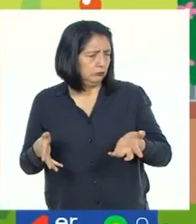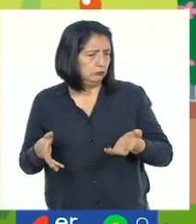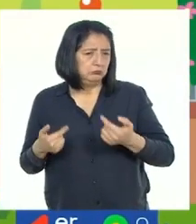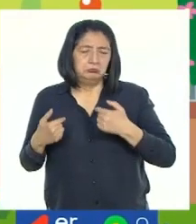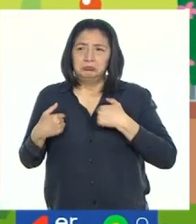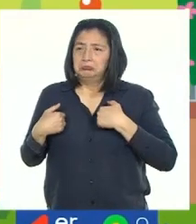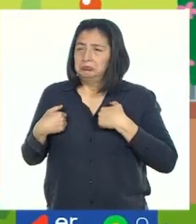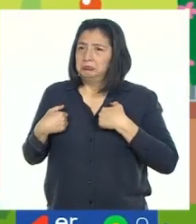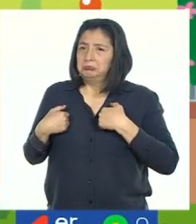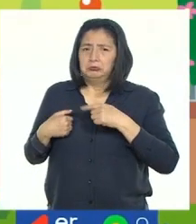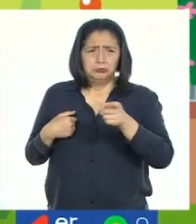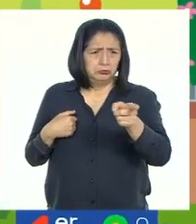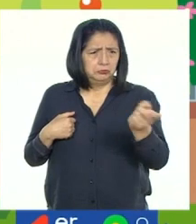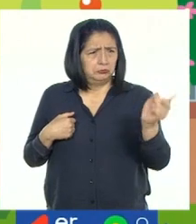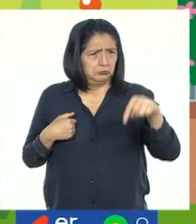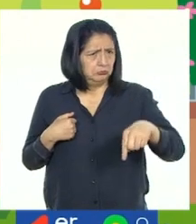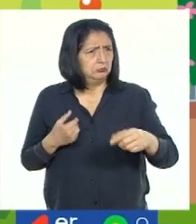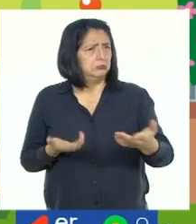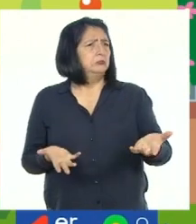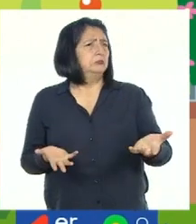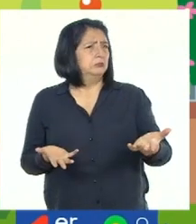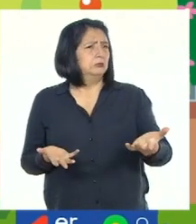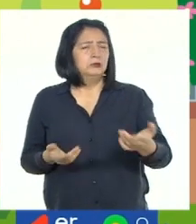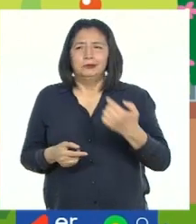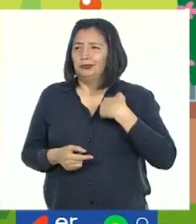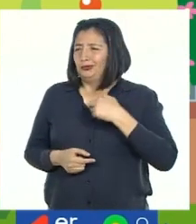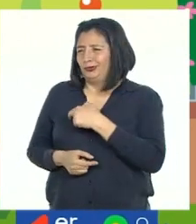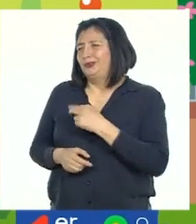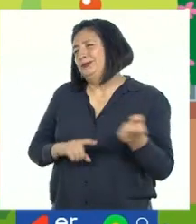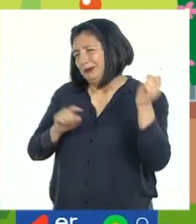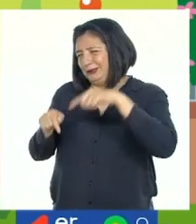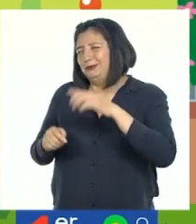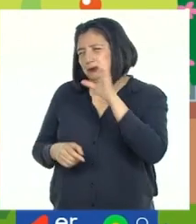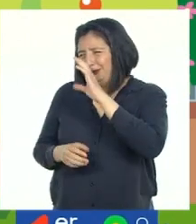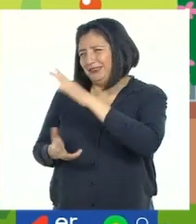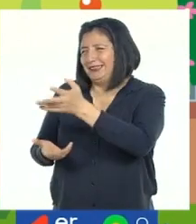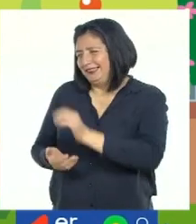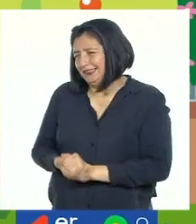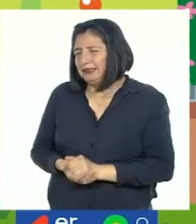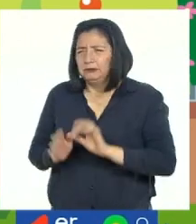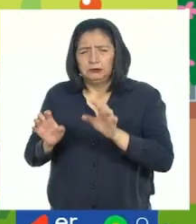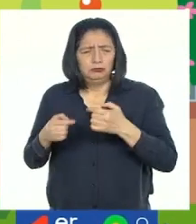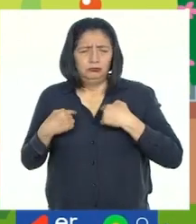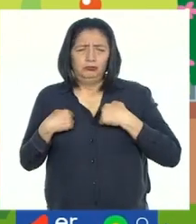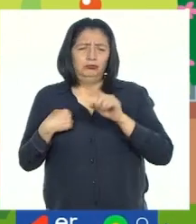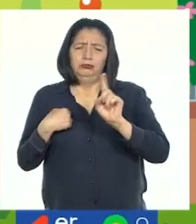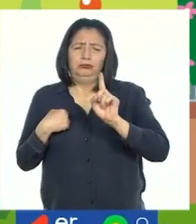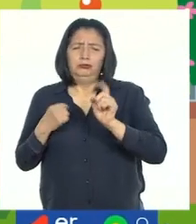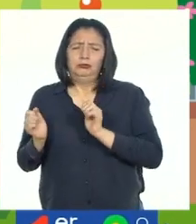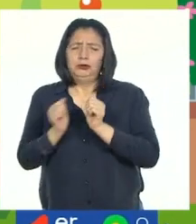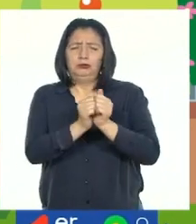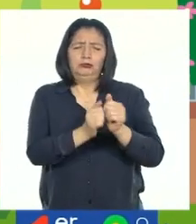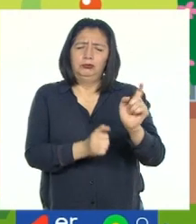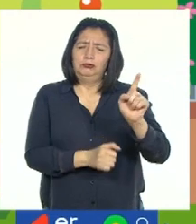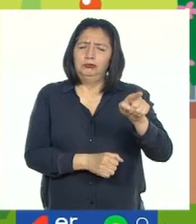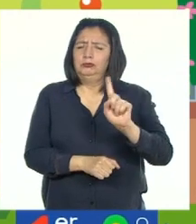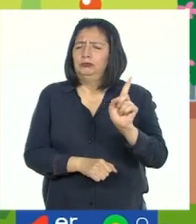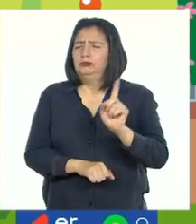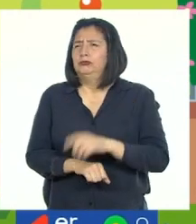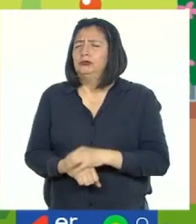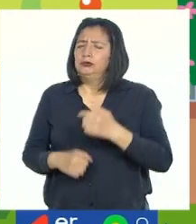Pues, ¿qué haces tú aquí? Hemos venido a buscarte. Pues no voy a ir con ustedes.